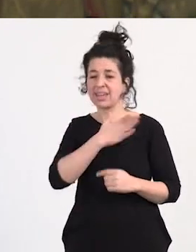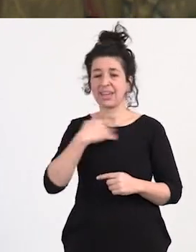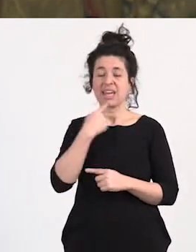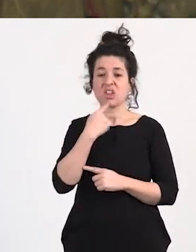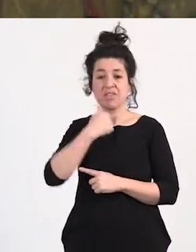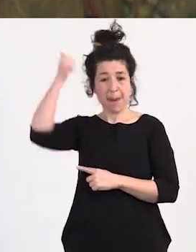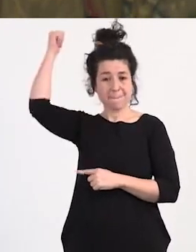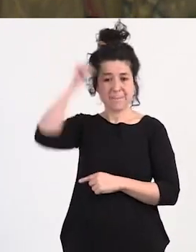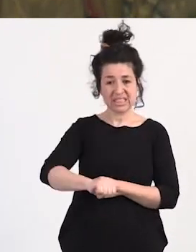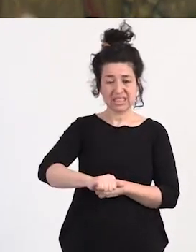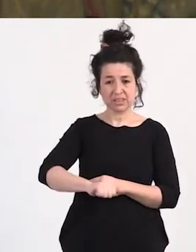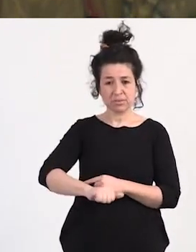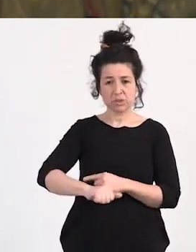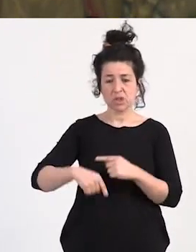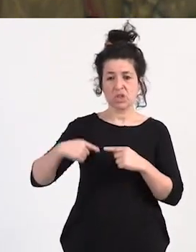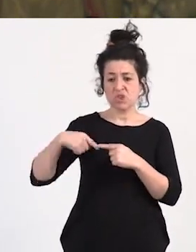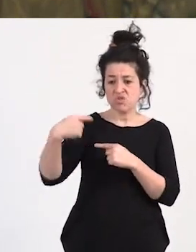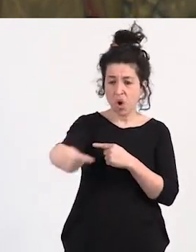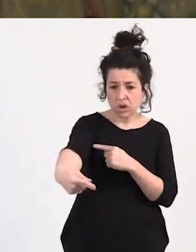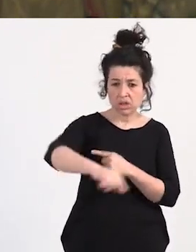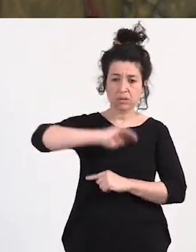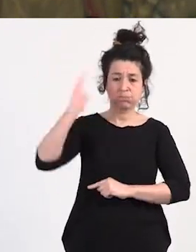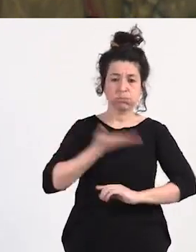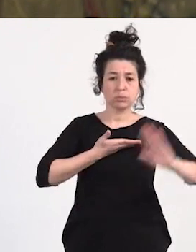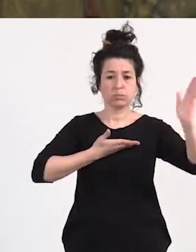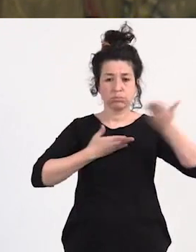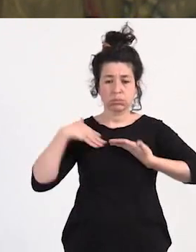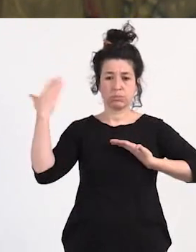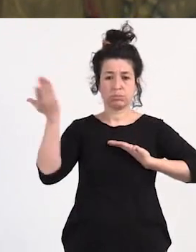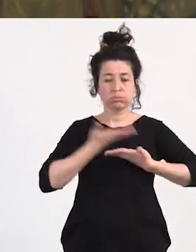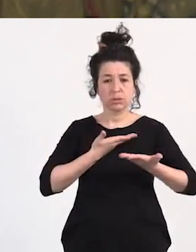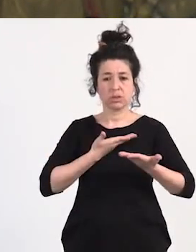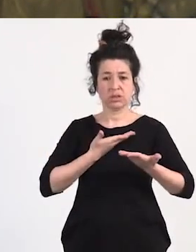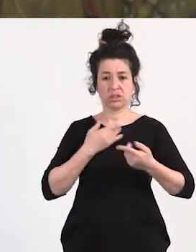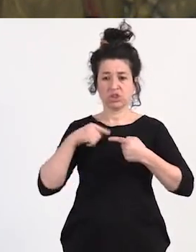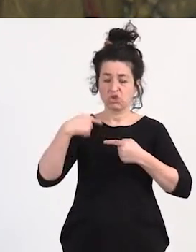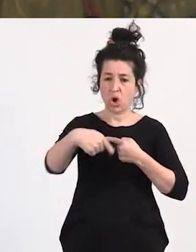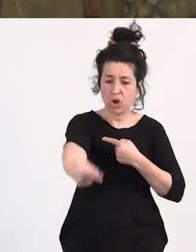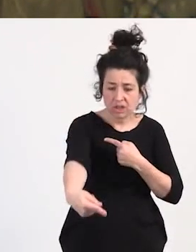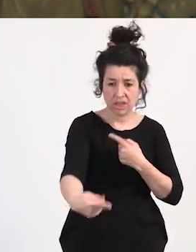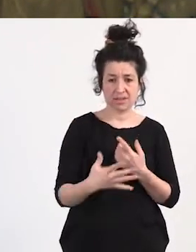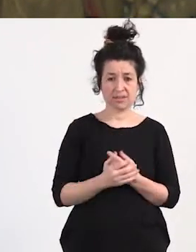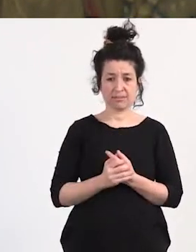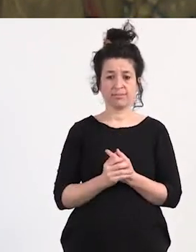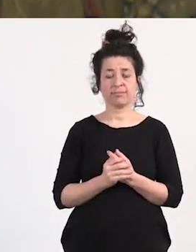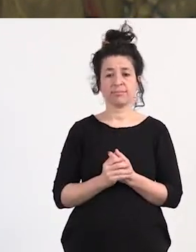todavía nos interpela cotidianamente diariamente a cada momento a cada segundo